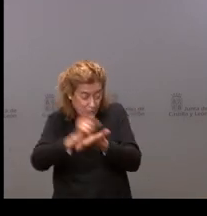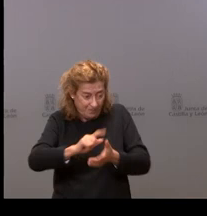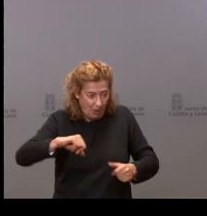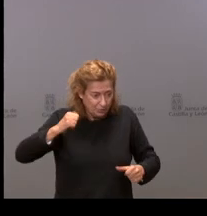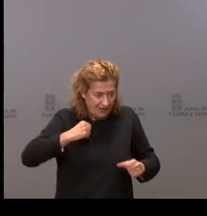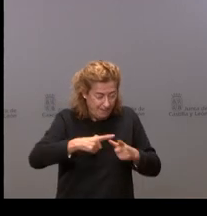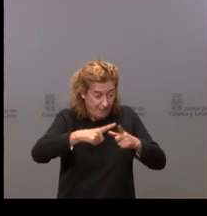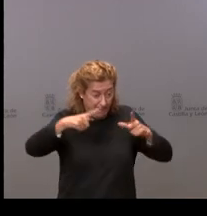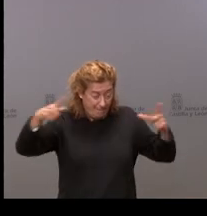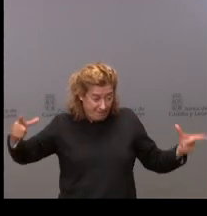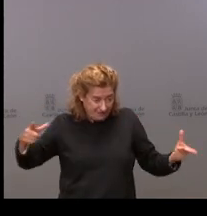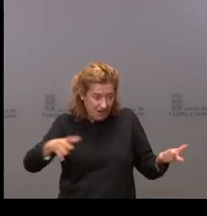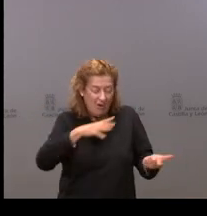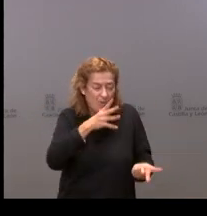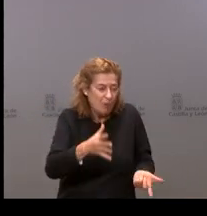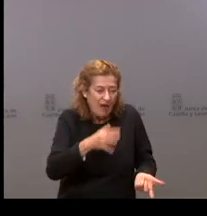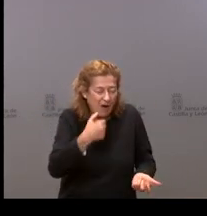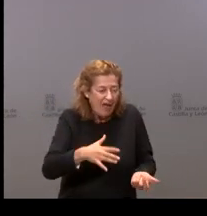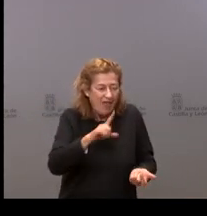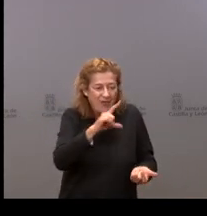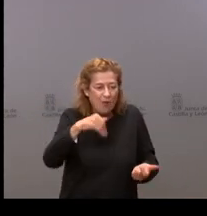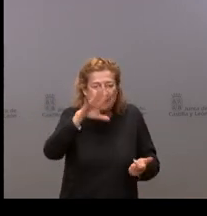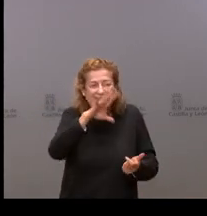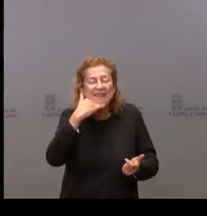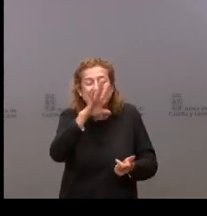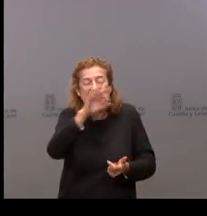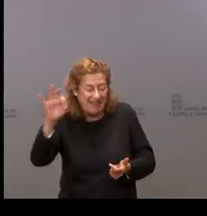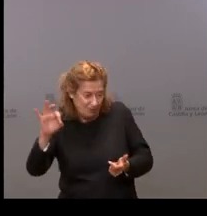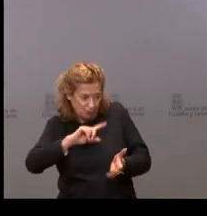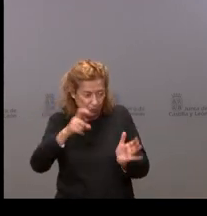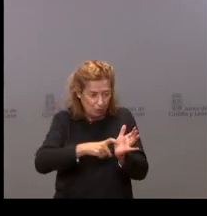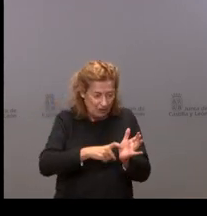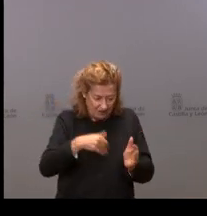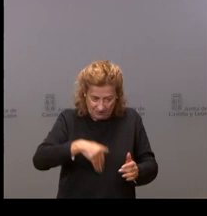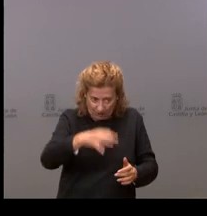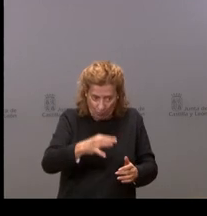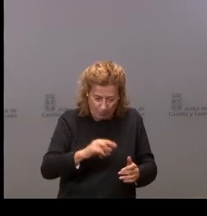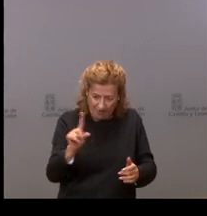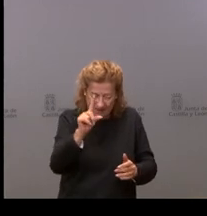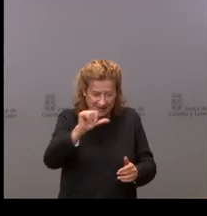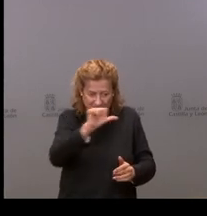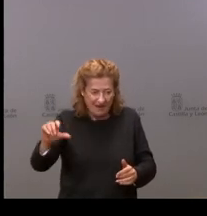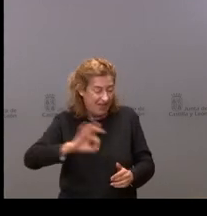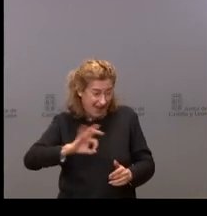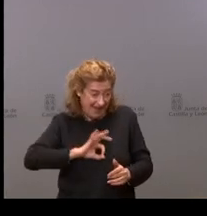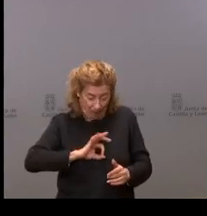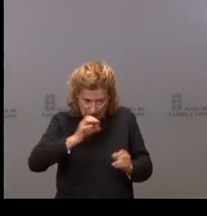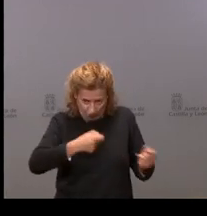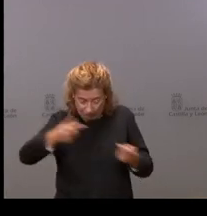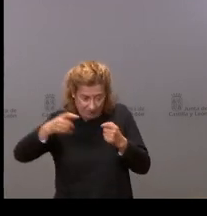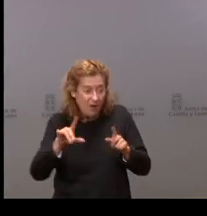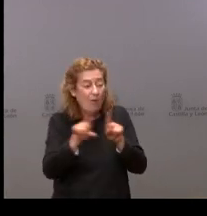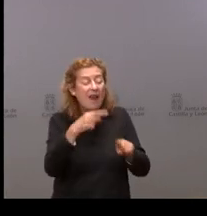teniendo en cuenta que ya tenemos esos ciento y pico, casi 500 en total, en nada. En la primera semana de enero, como sucedió el año pasado,